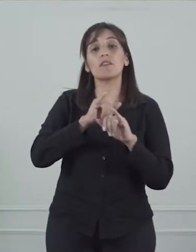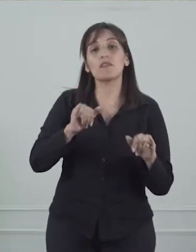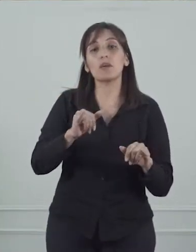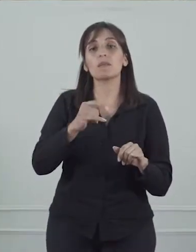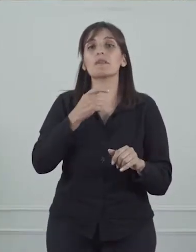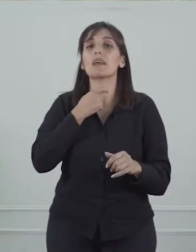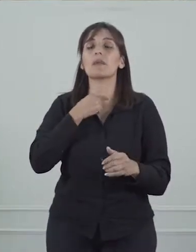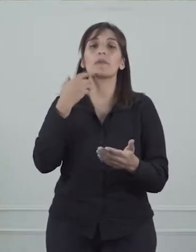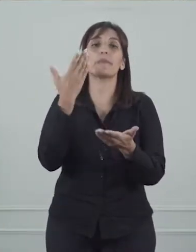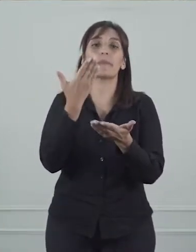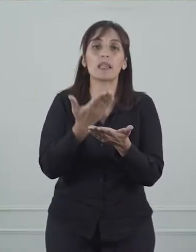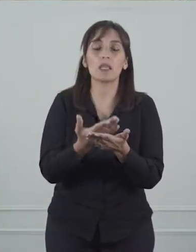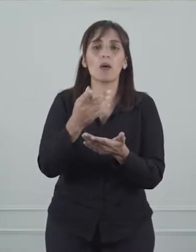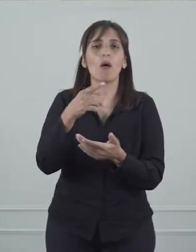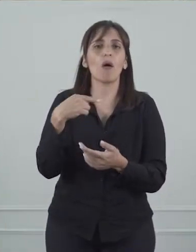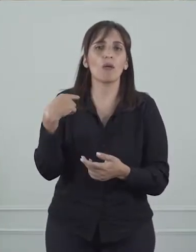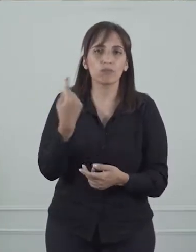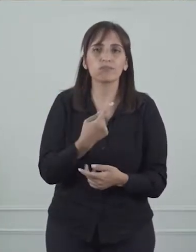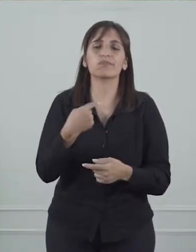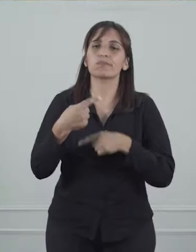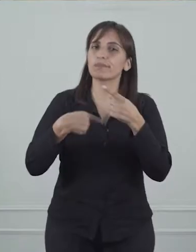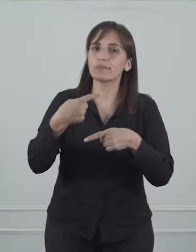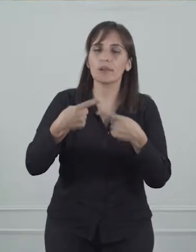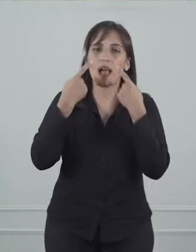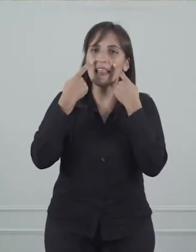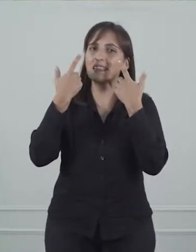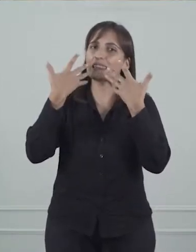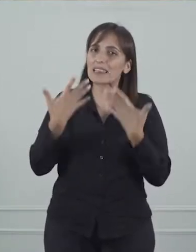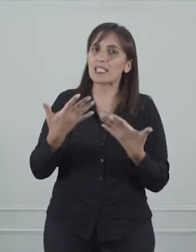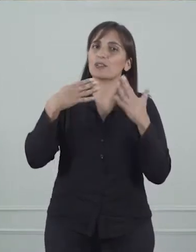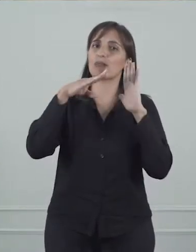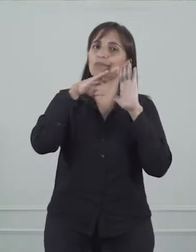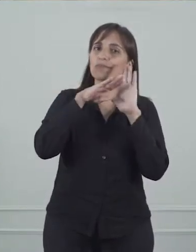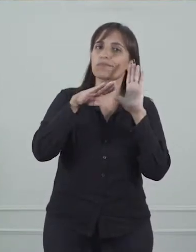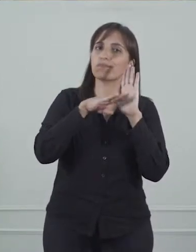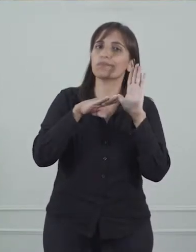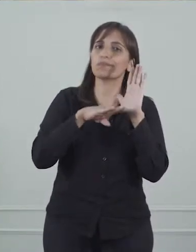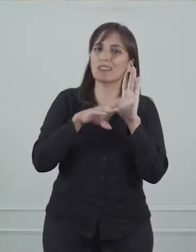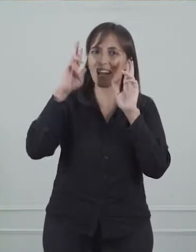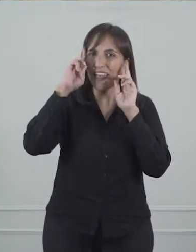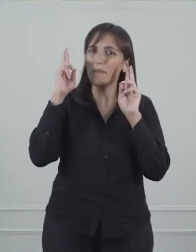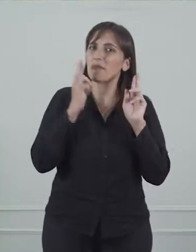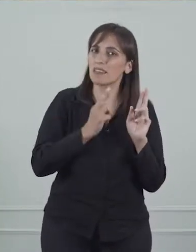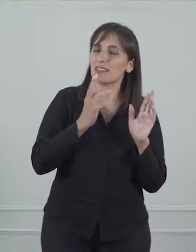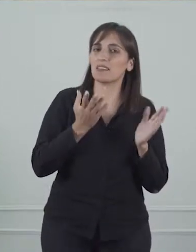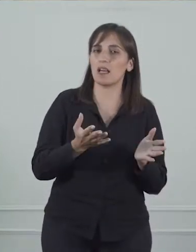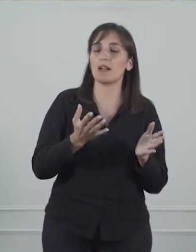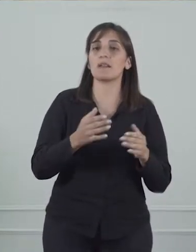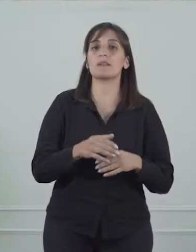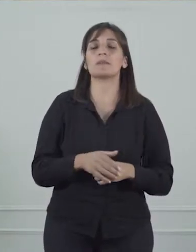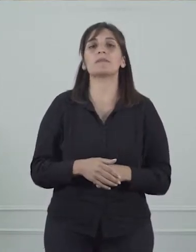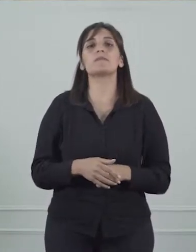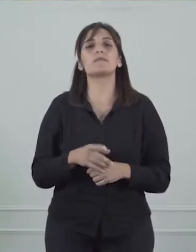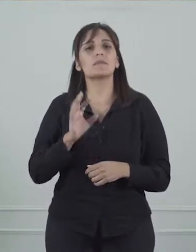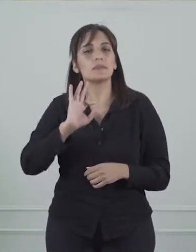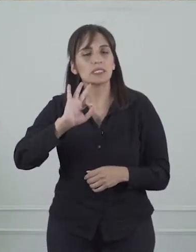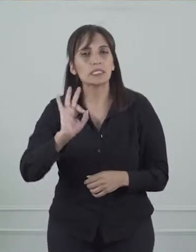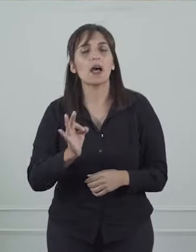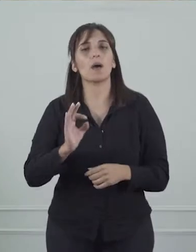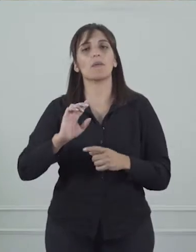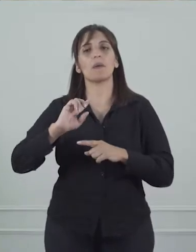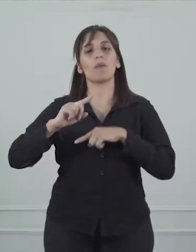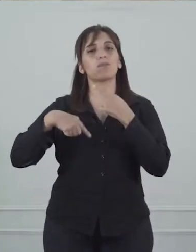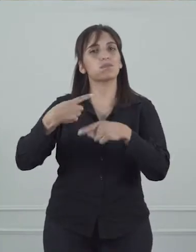sigamos atentos al cumplimiento de todas las medidas que se han tomado y sabemos que tenemos que